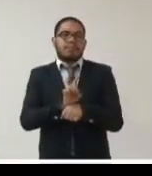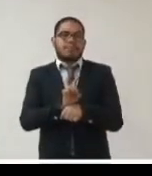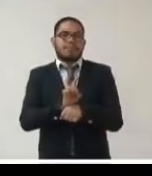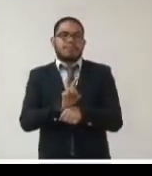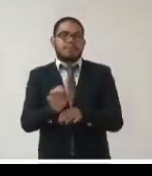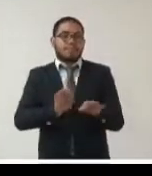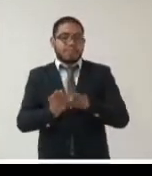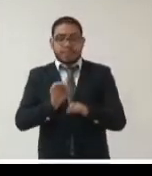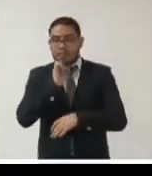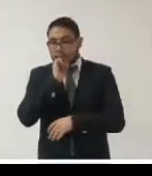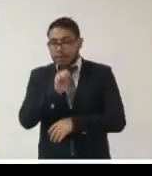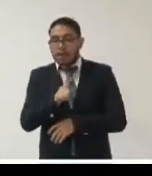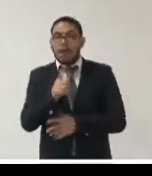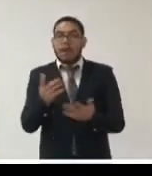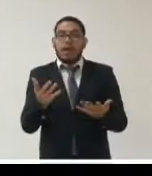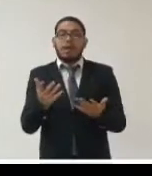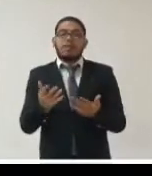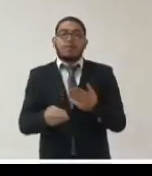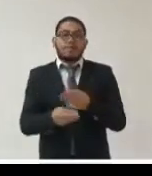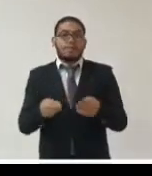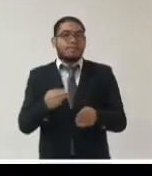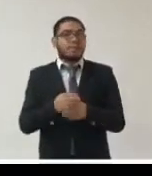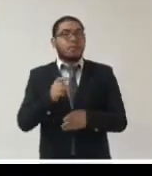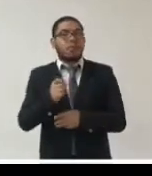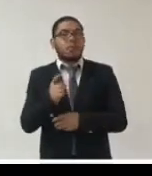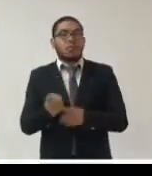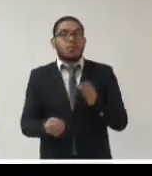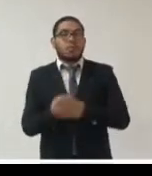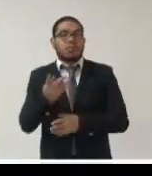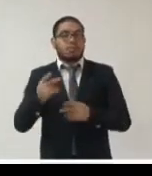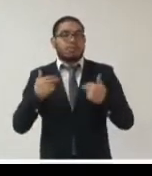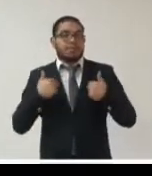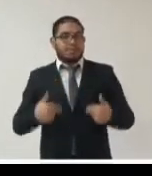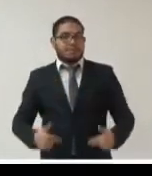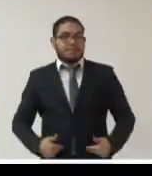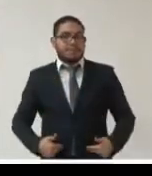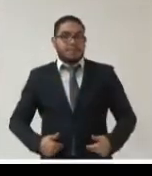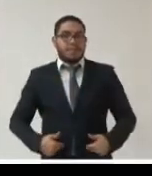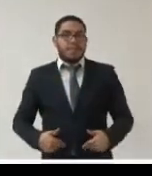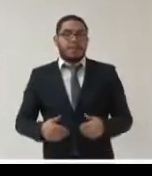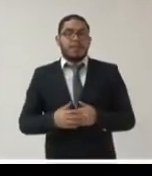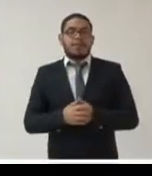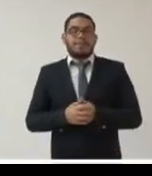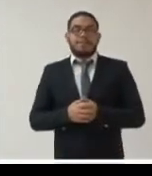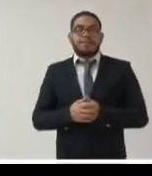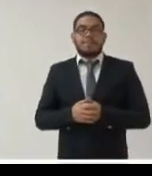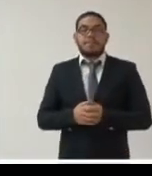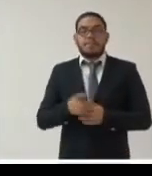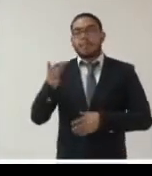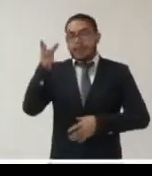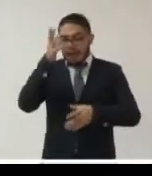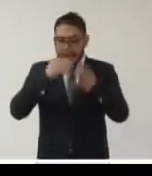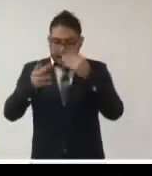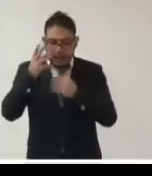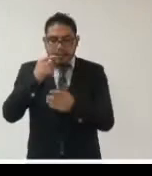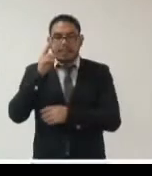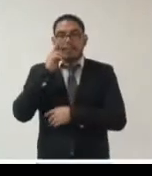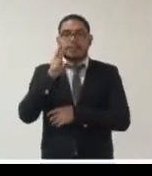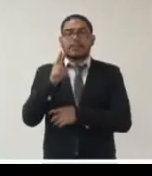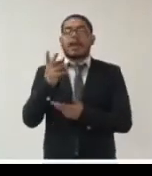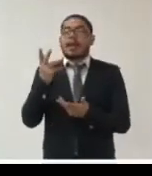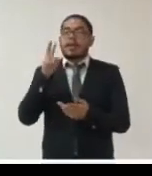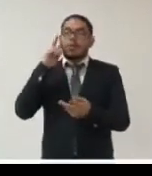materialización de nuestras necesidades humanas a través de la vida digital hemos aprendido a mirar las